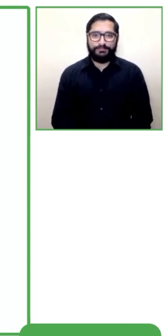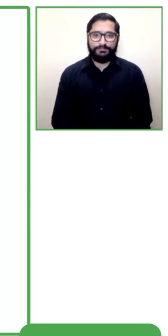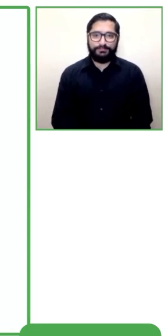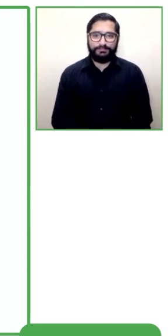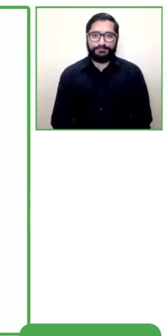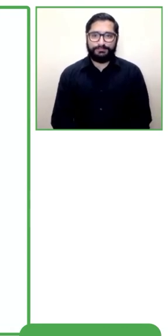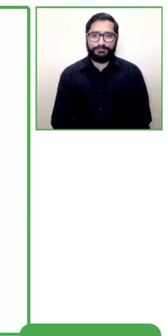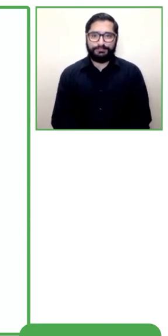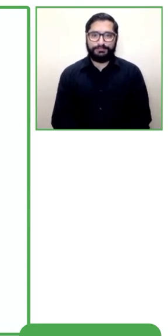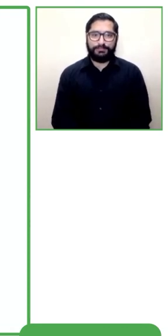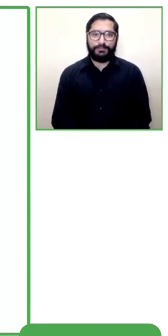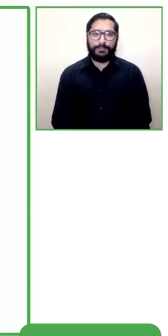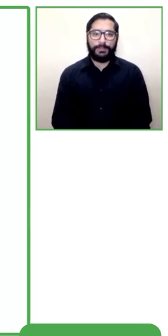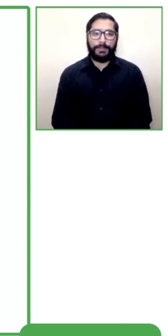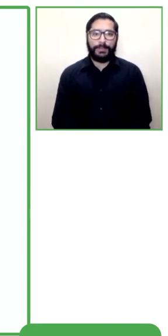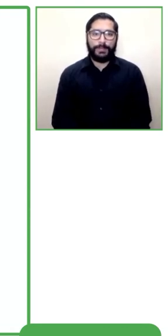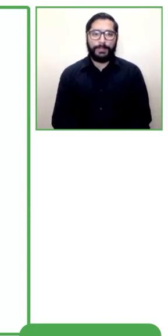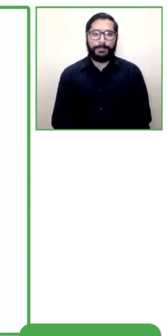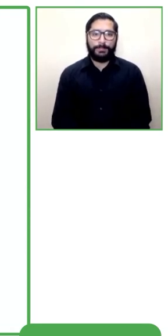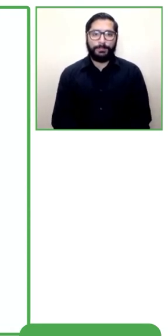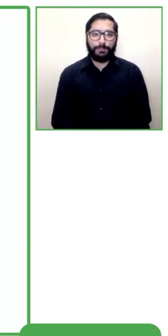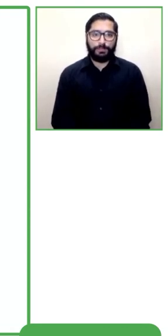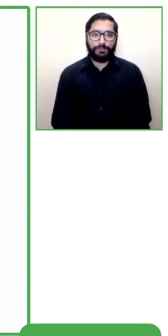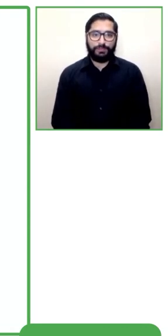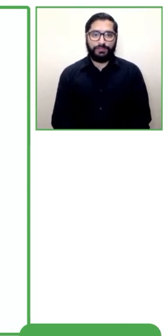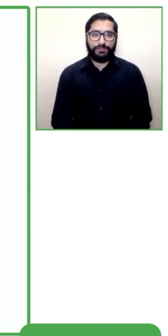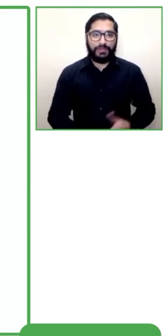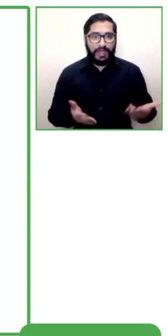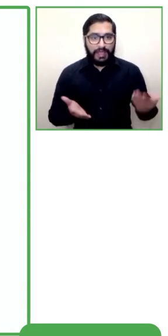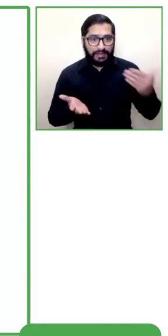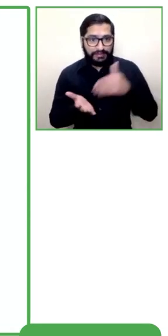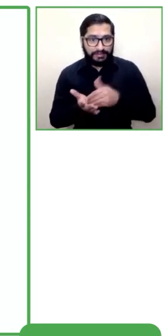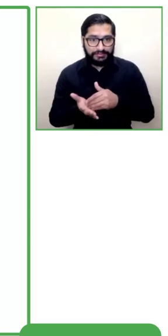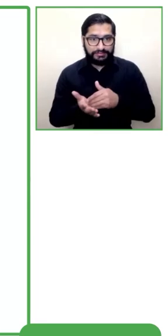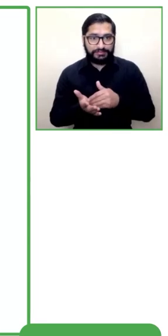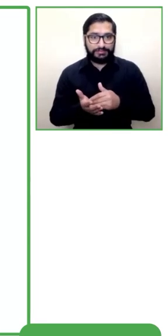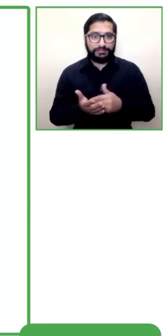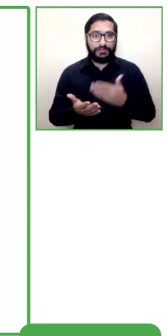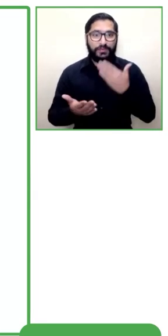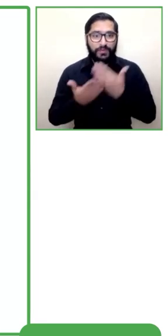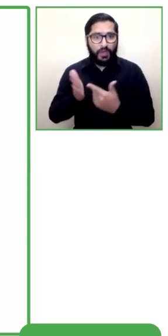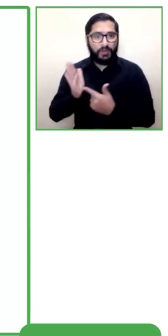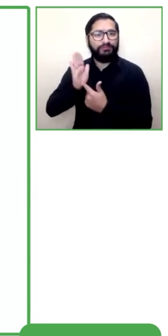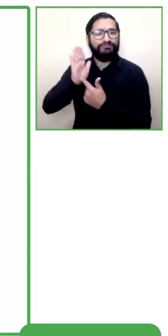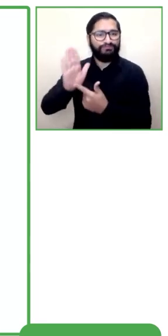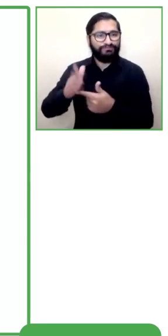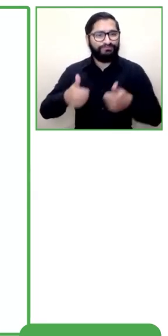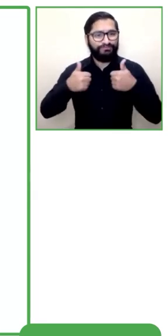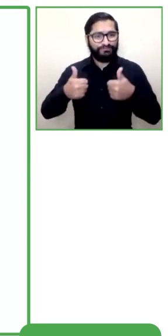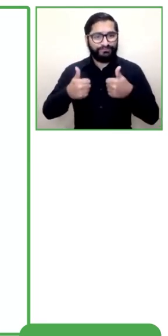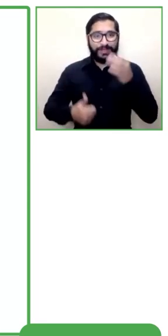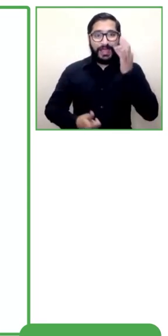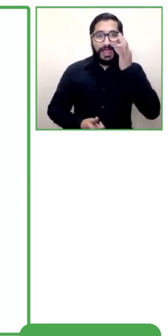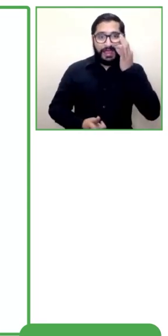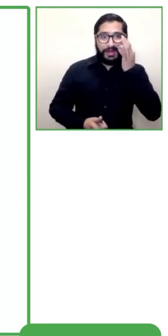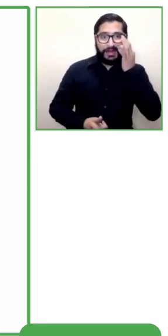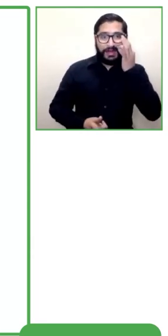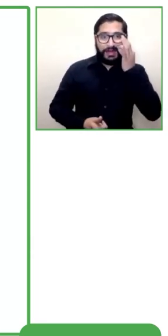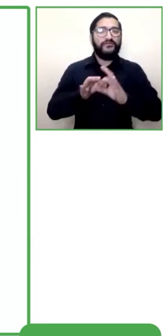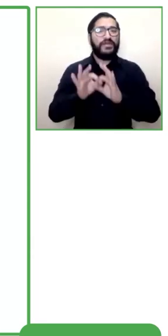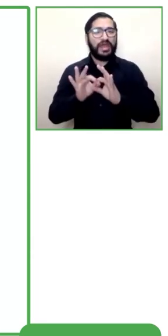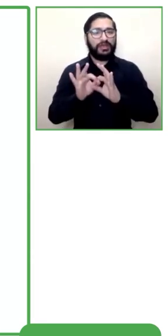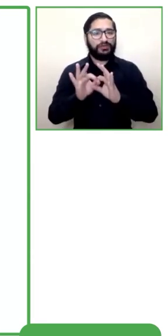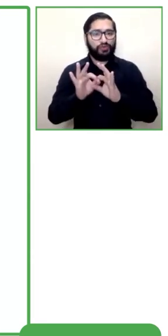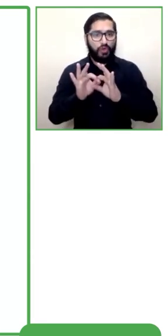Bueno, excelente presentación de Henry Mejía de FENASCOL. Ahora lo voy a dejar con Endre Elvestad de